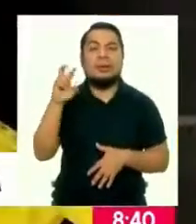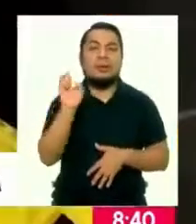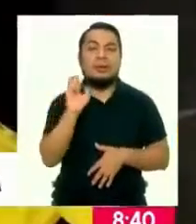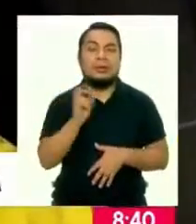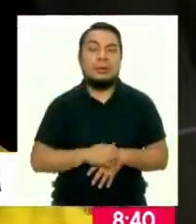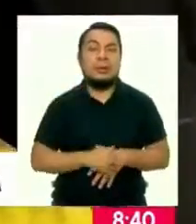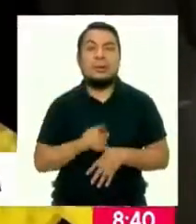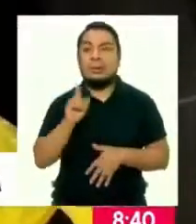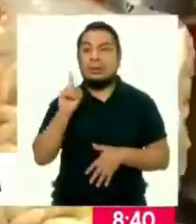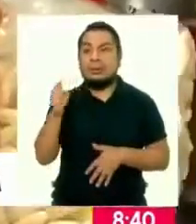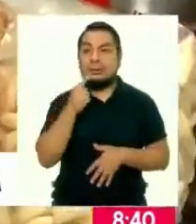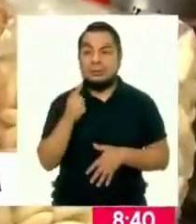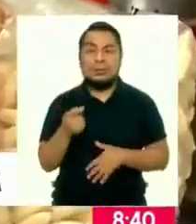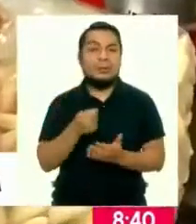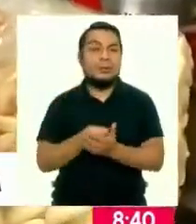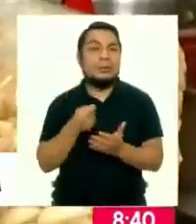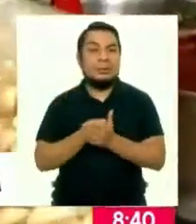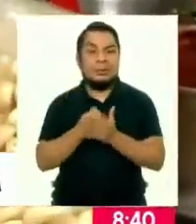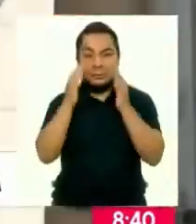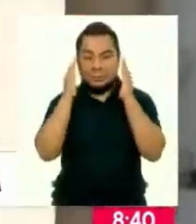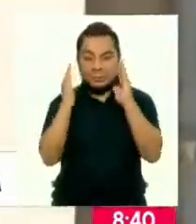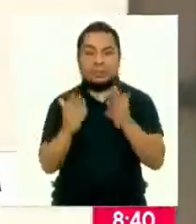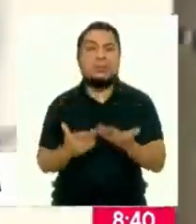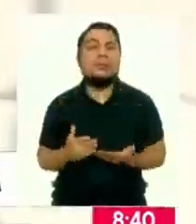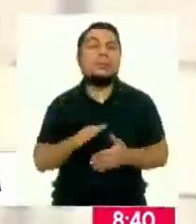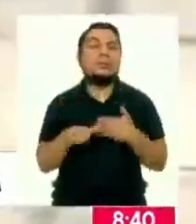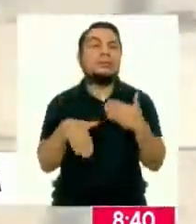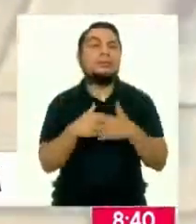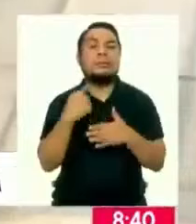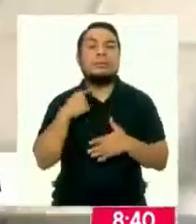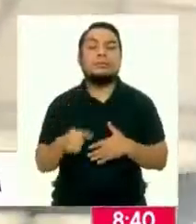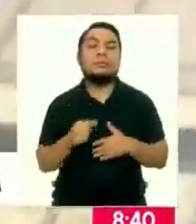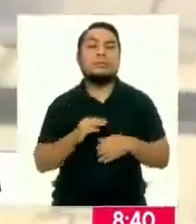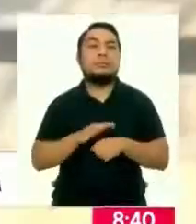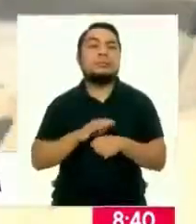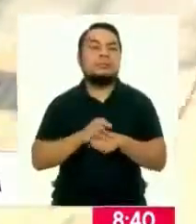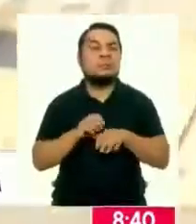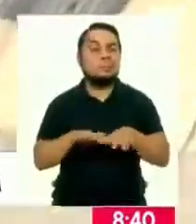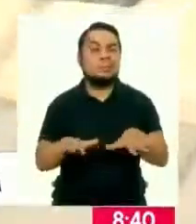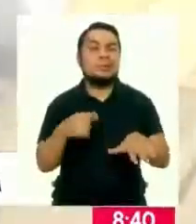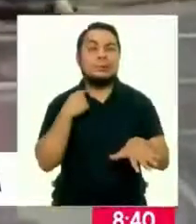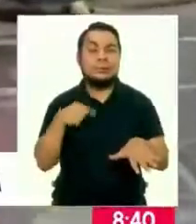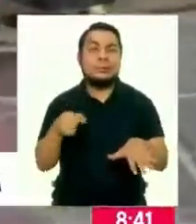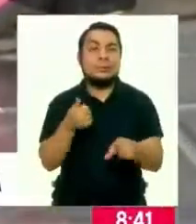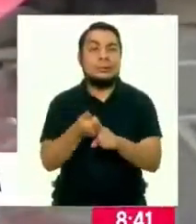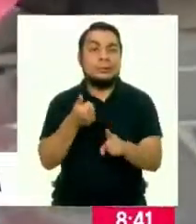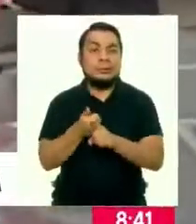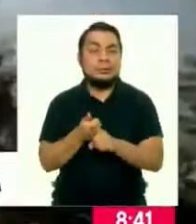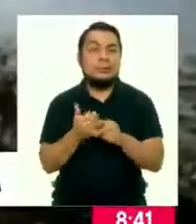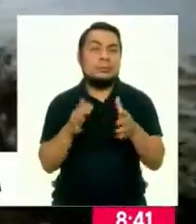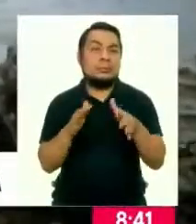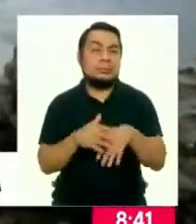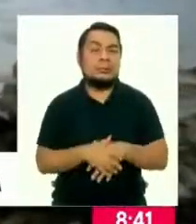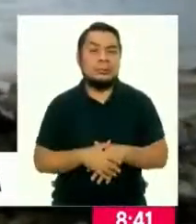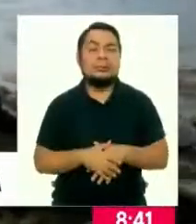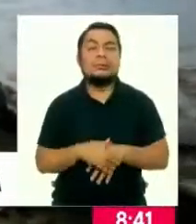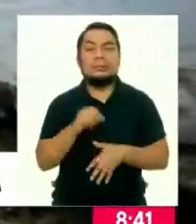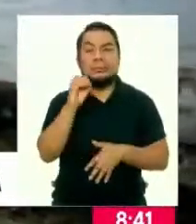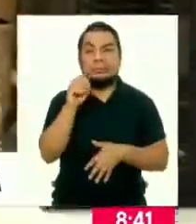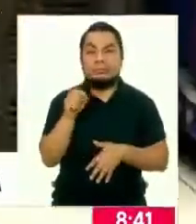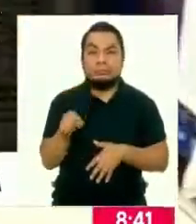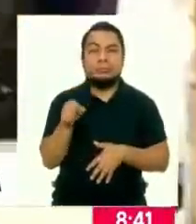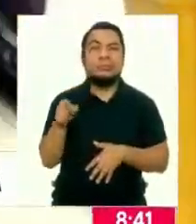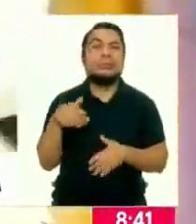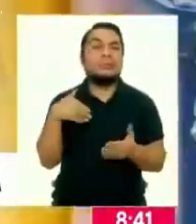Sin embargo, el costo por atender las repercusiones de la contaminación que genera esta misma industria supera por mucho esa cifra,